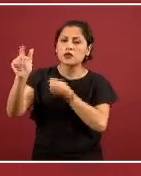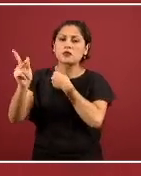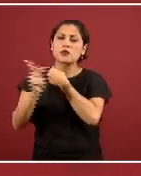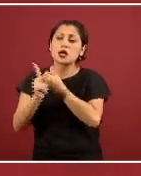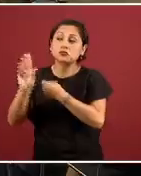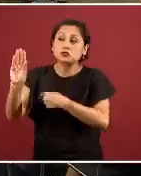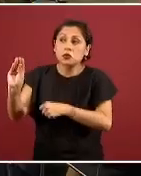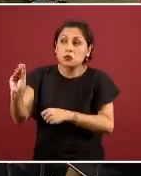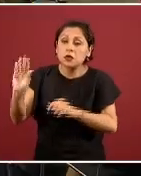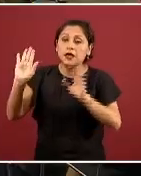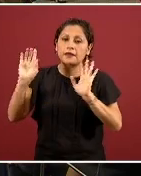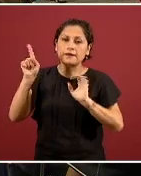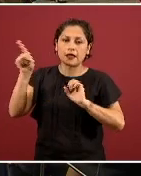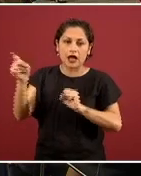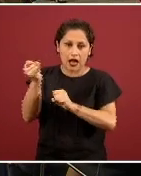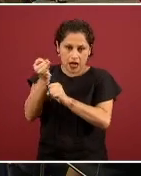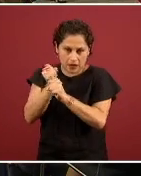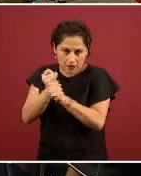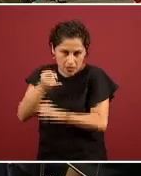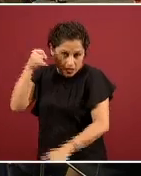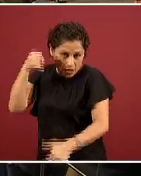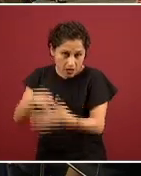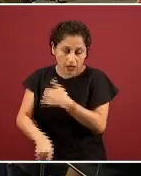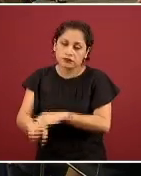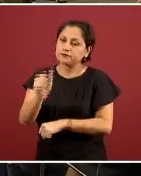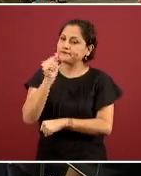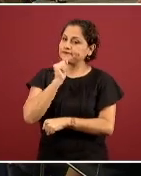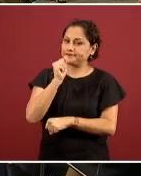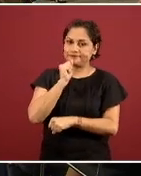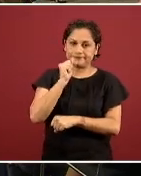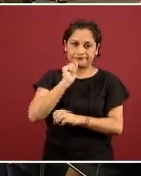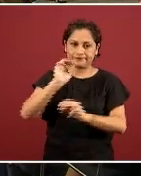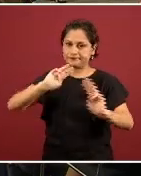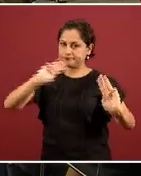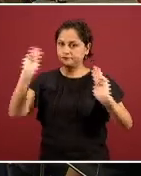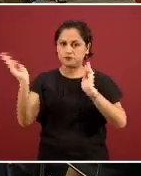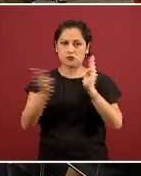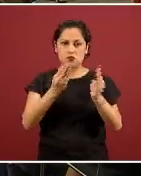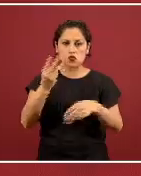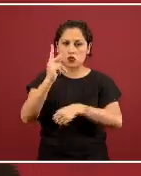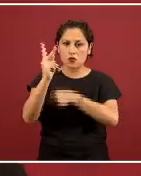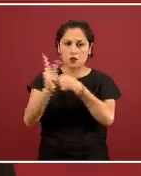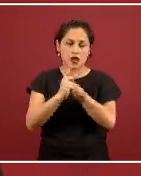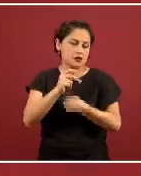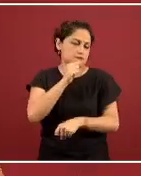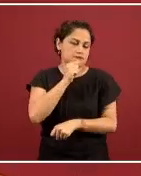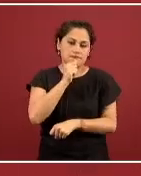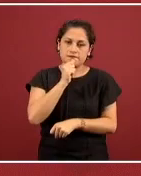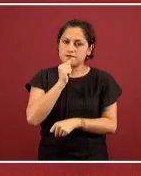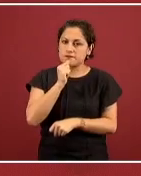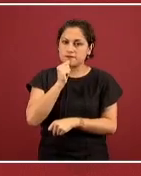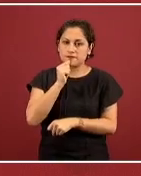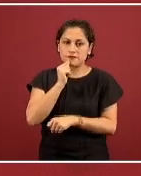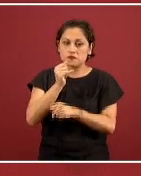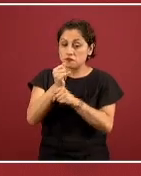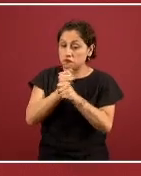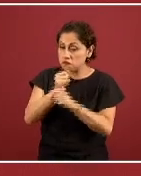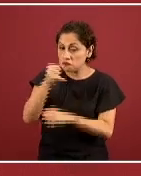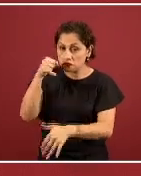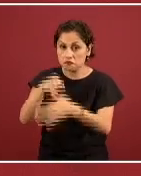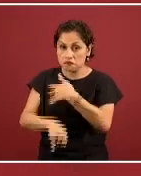estimaciones porque ninguno ha hecho este tipo de estudios serológicos y se dejan para cuando ya tenemos al menos una curva